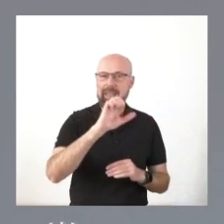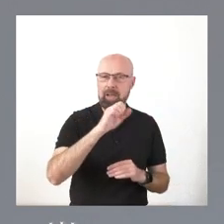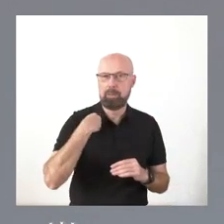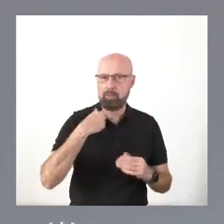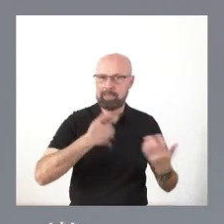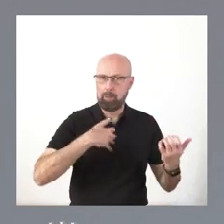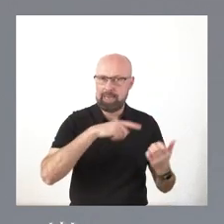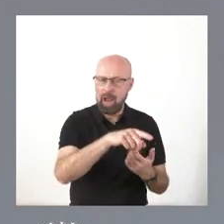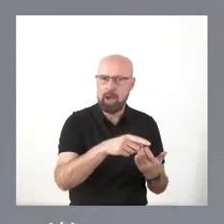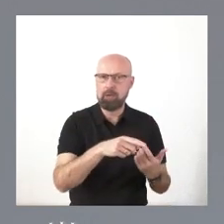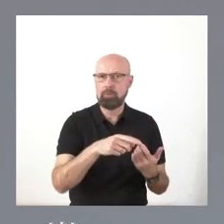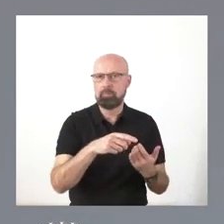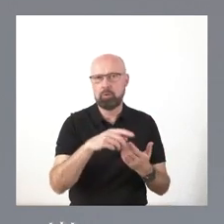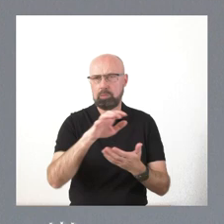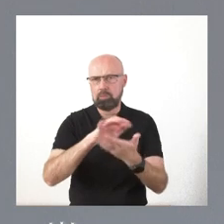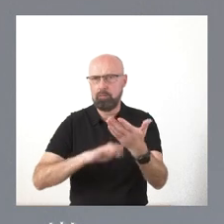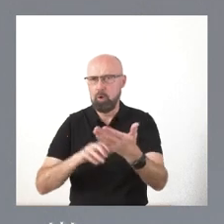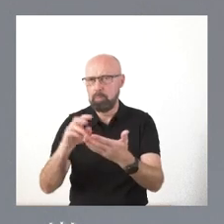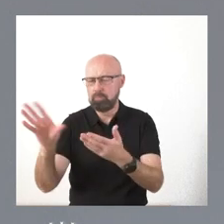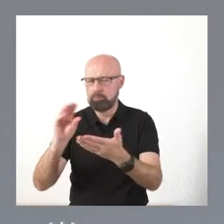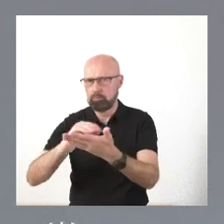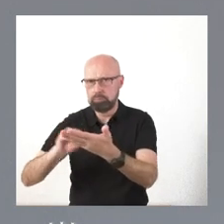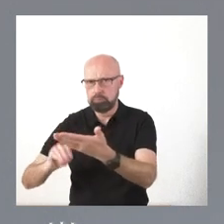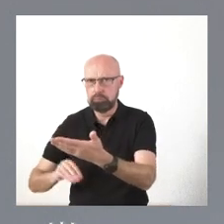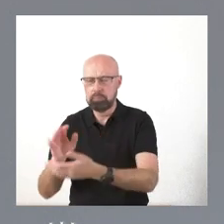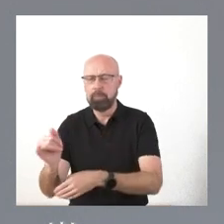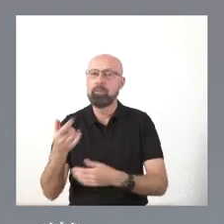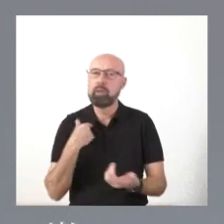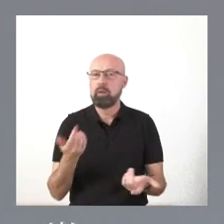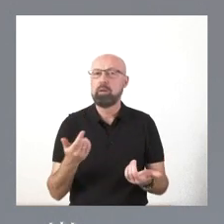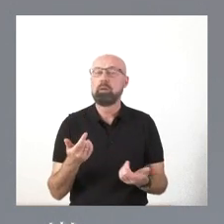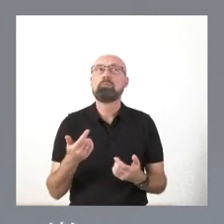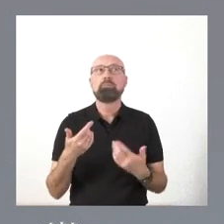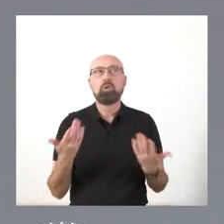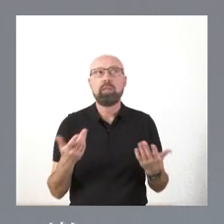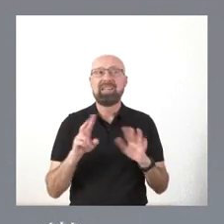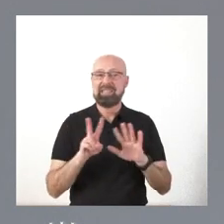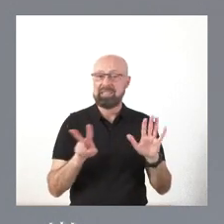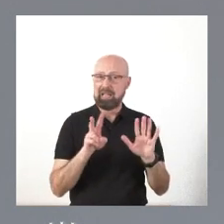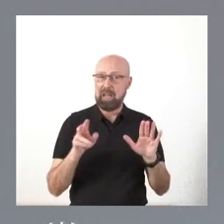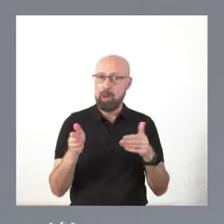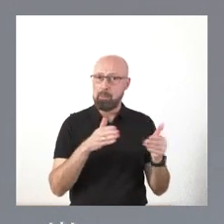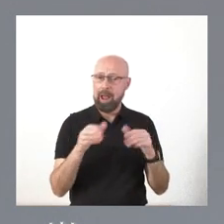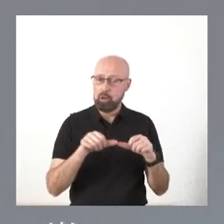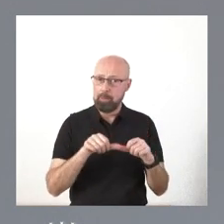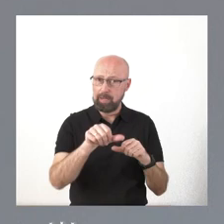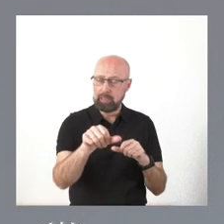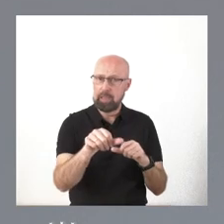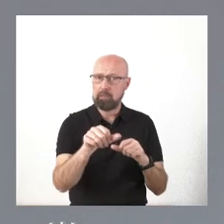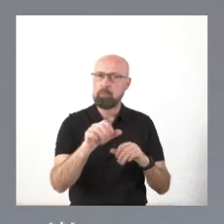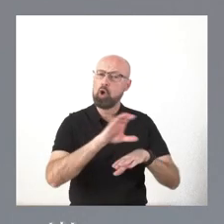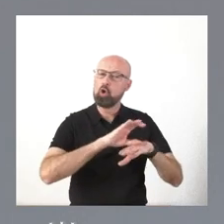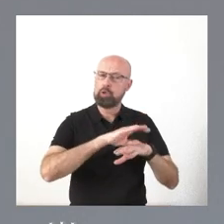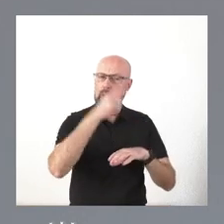cosa, no estoy hablando de cualquier cosa. Entonces, a partir de ahí, el 7 de marzo, la Consejería de Cultura ha